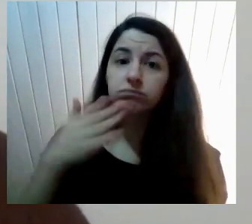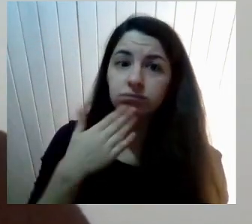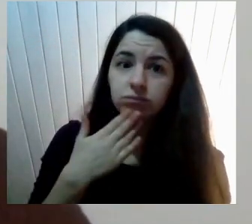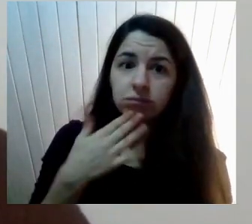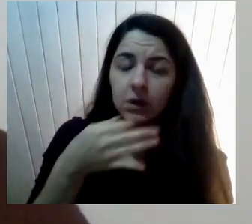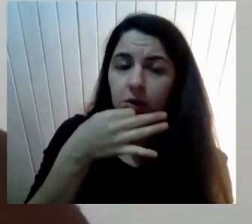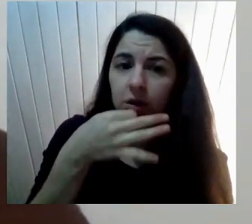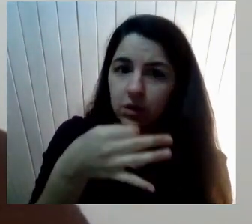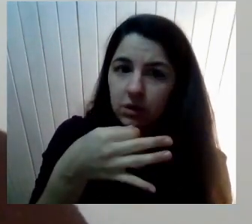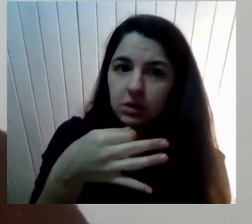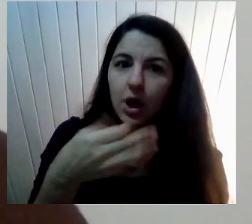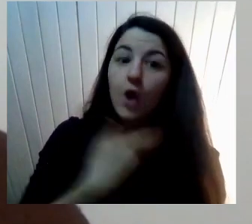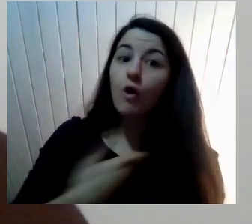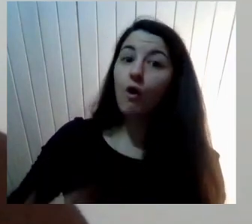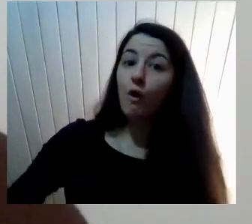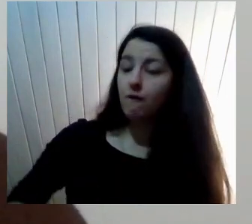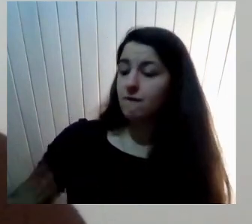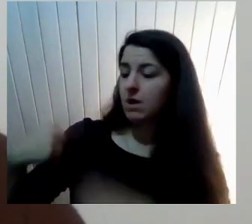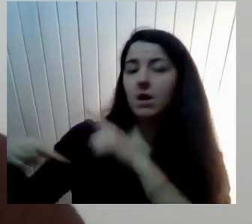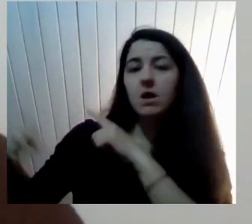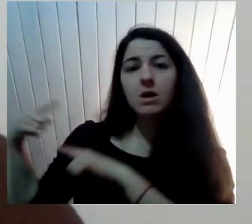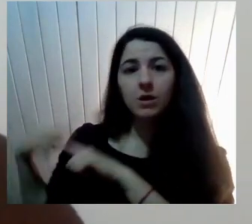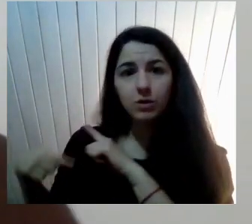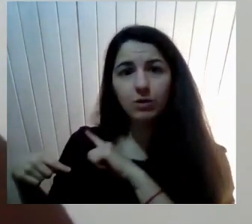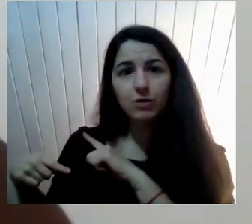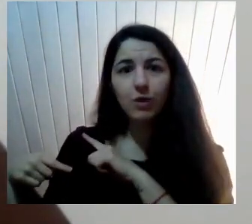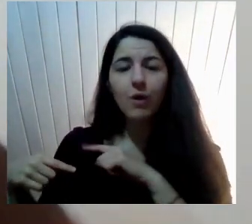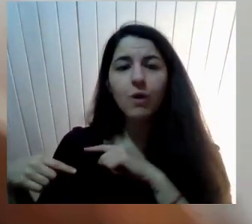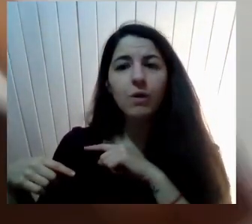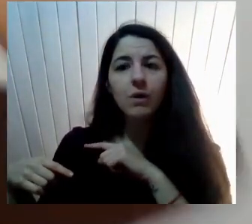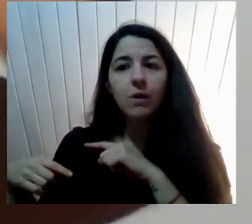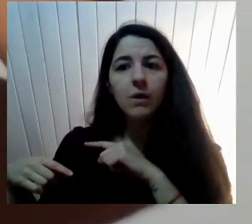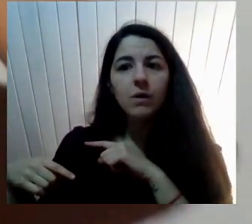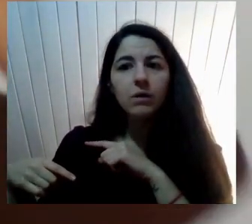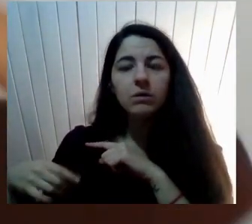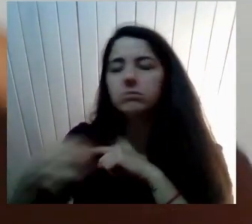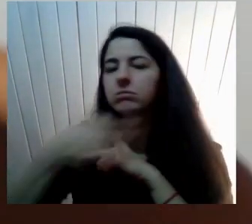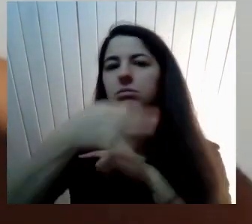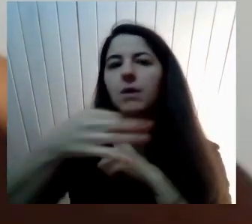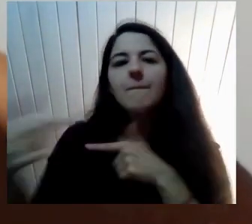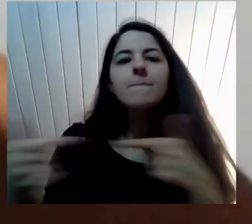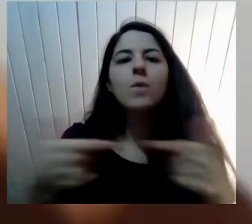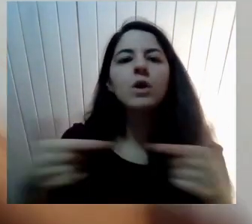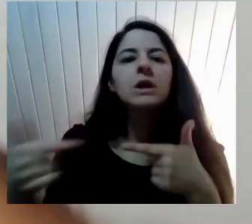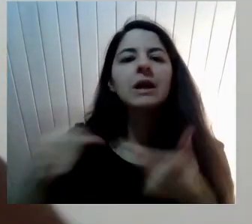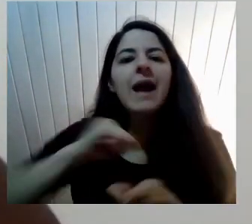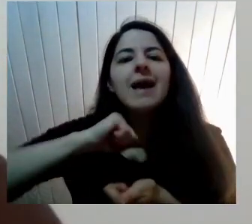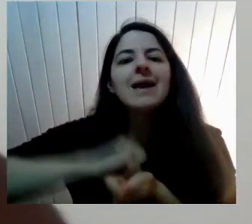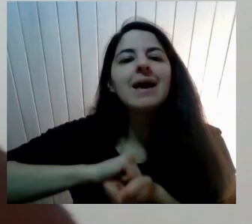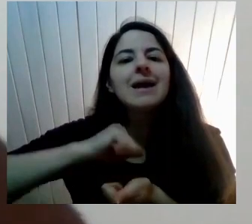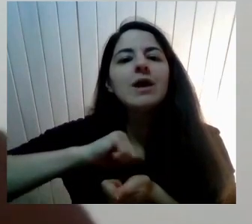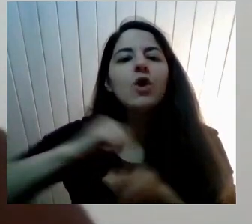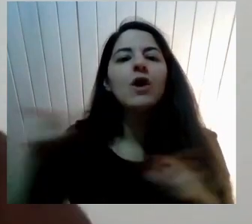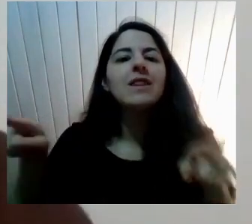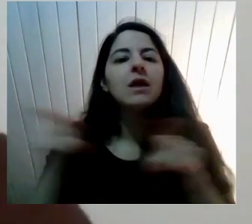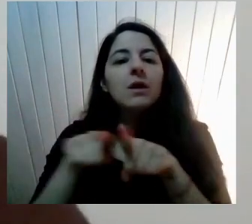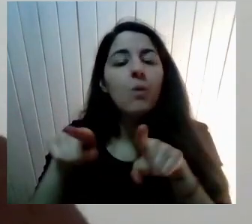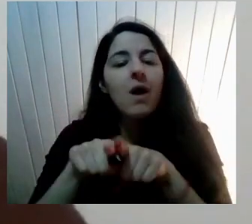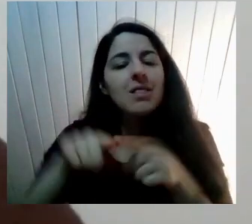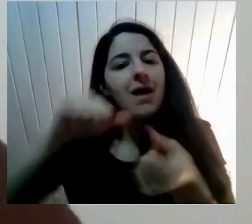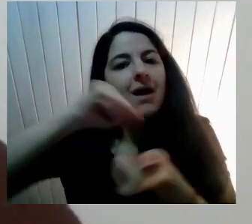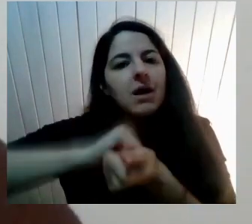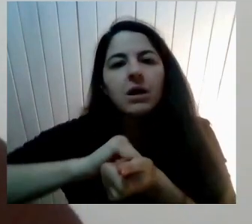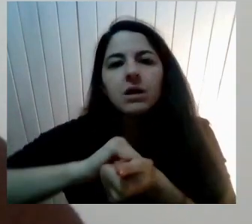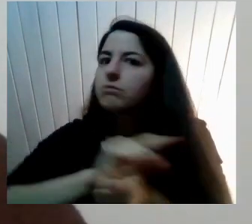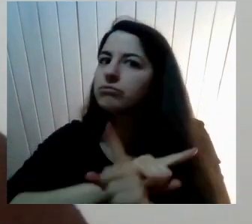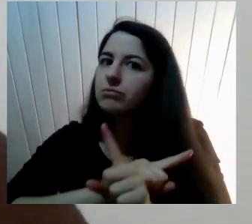conceptación Sobre todo Porque en la derecha Casi muy poco Son políticas de género Y políticas de la igualdad De género Que no es igual Al